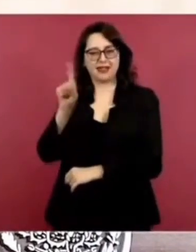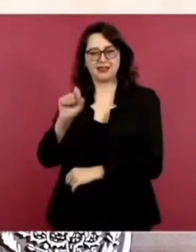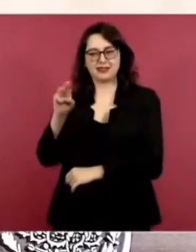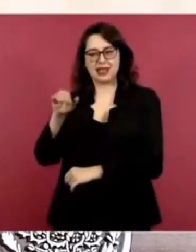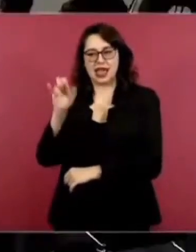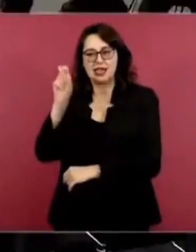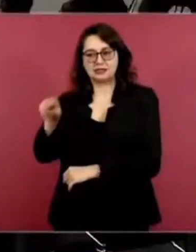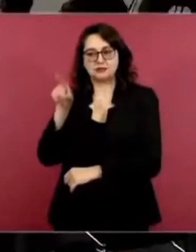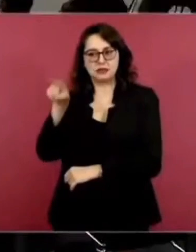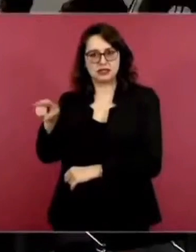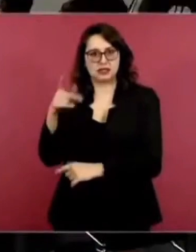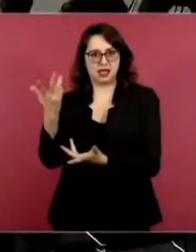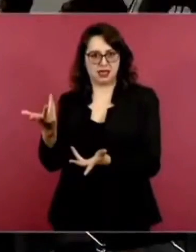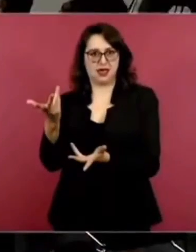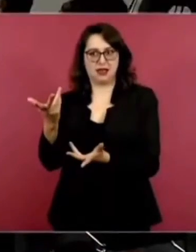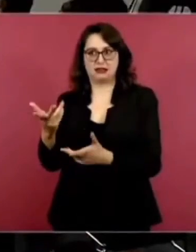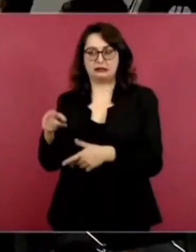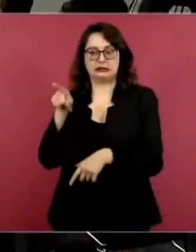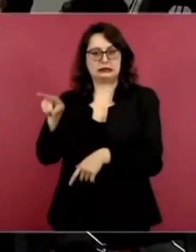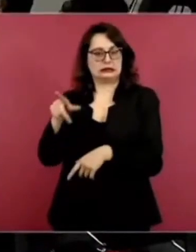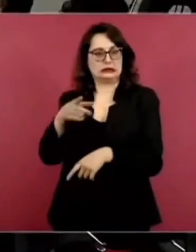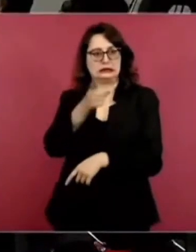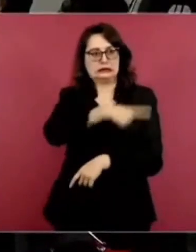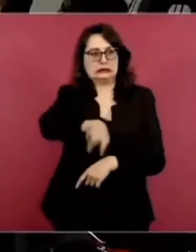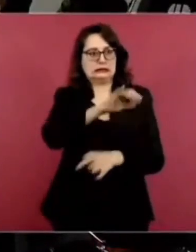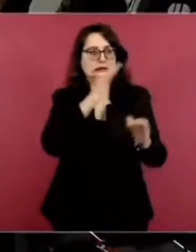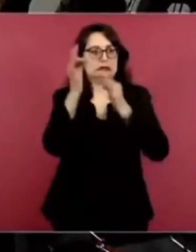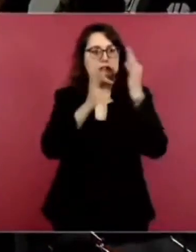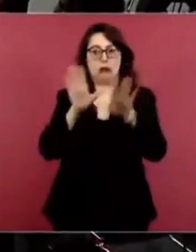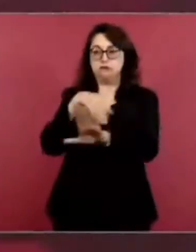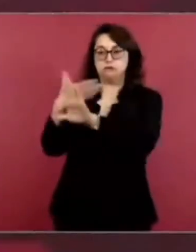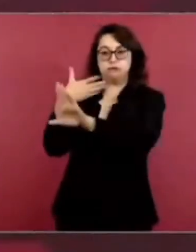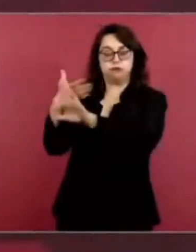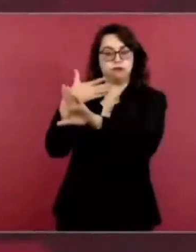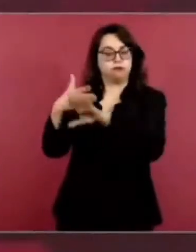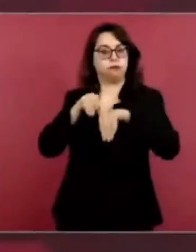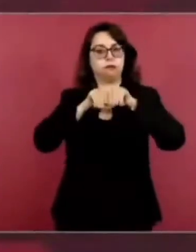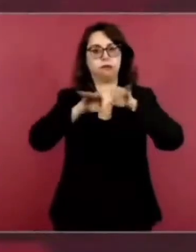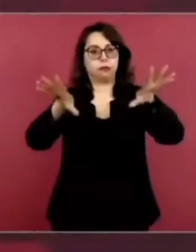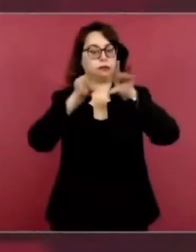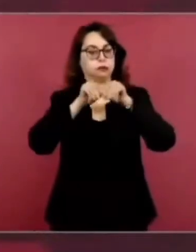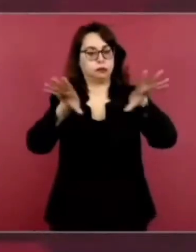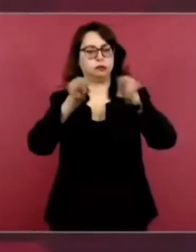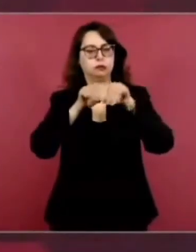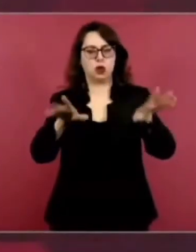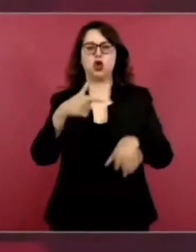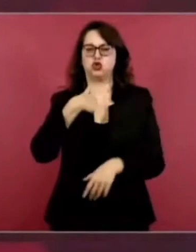a la hora de hablar sobre el tema ese. Espérense, hoy o mañana,